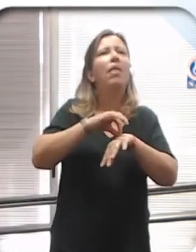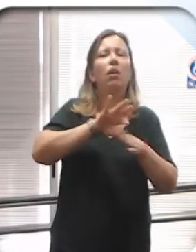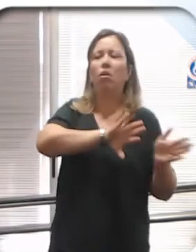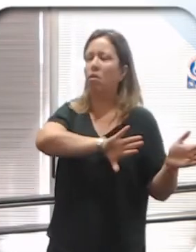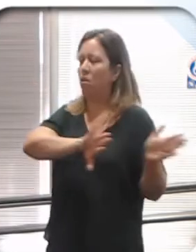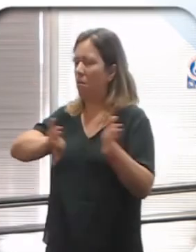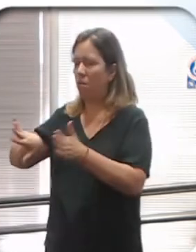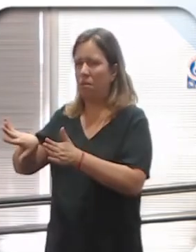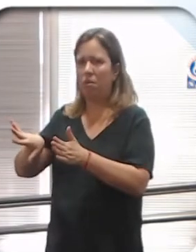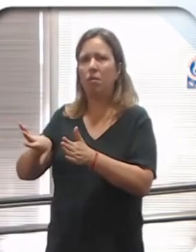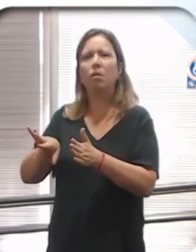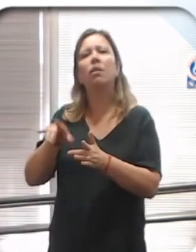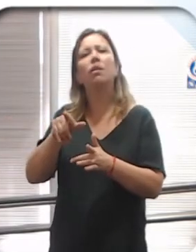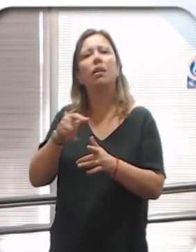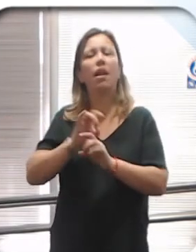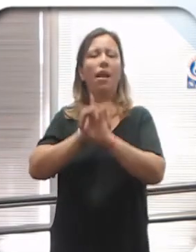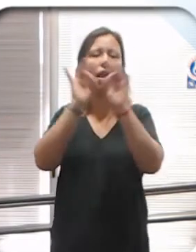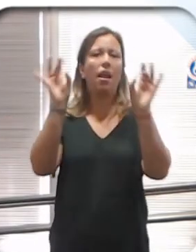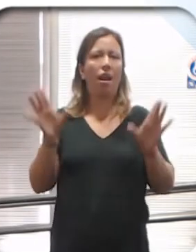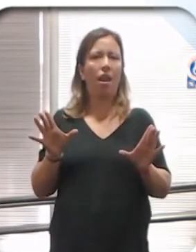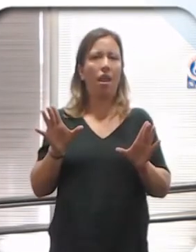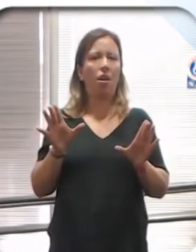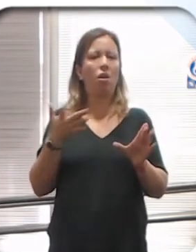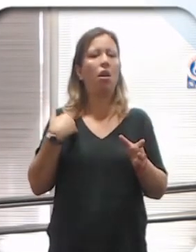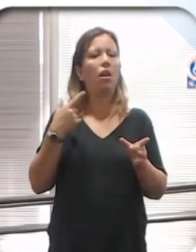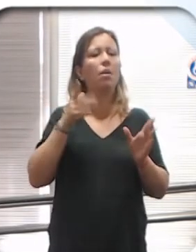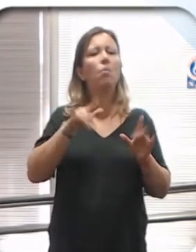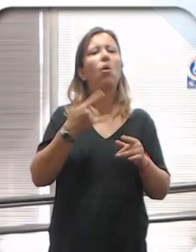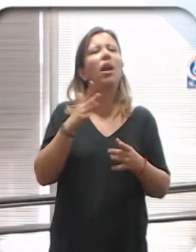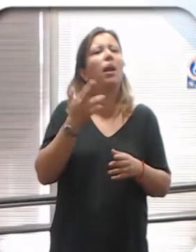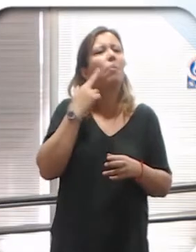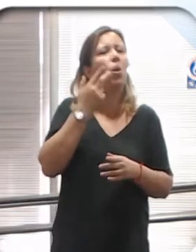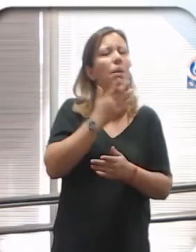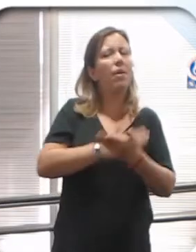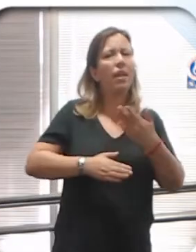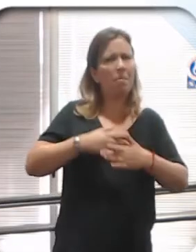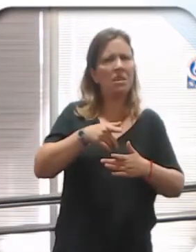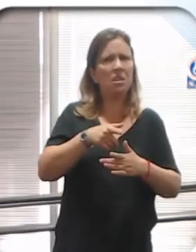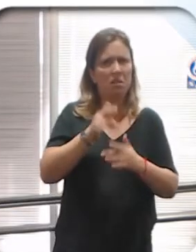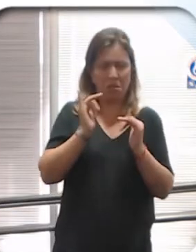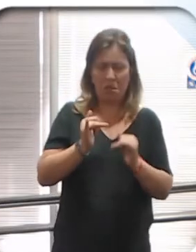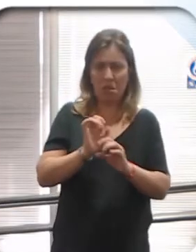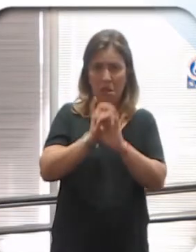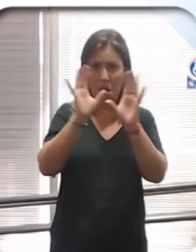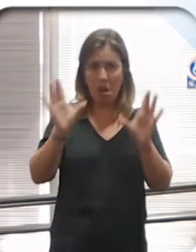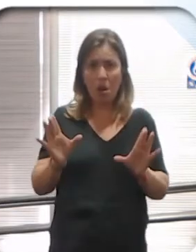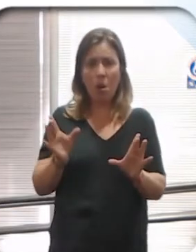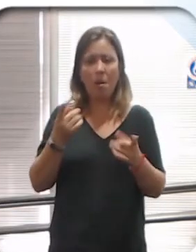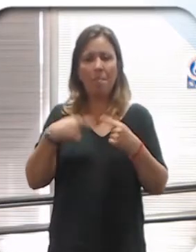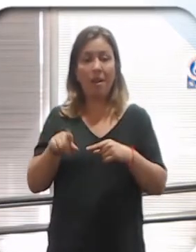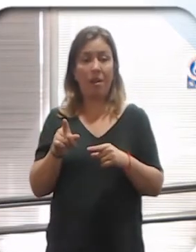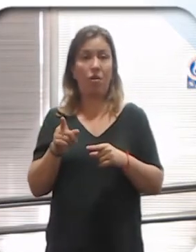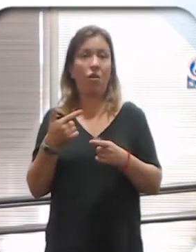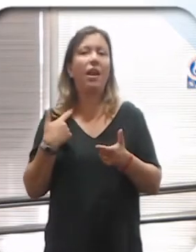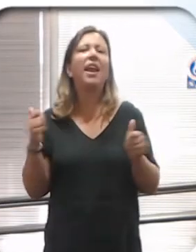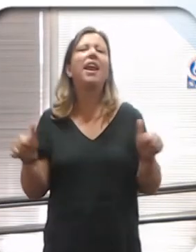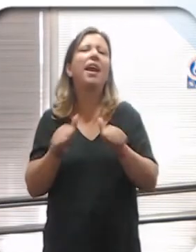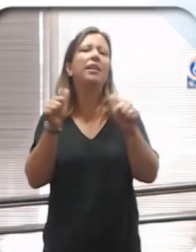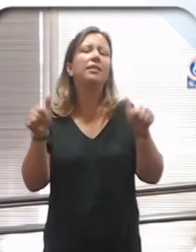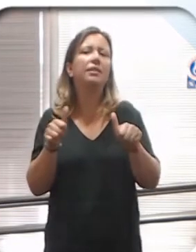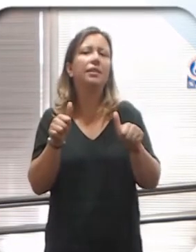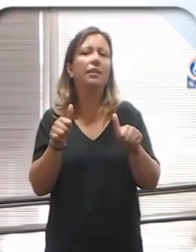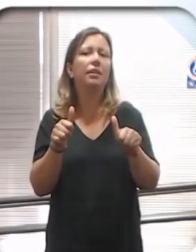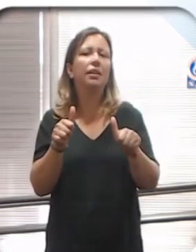En donde conlleva una clara distinción entre lo que son deficiencias y discapacidad. Y lo que hace, en realidad,